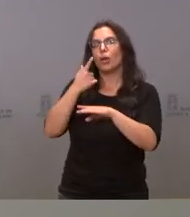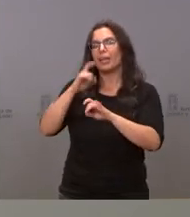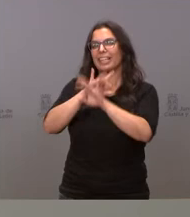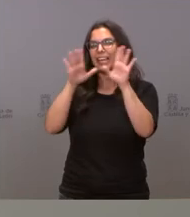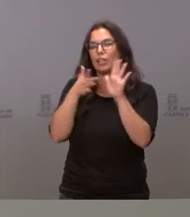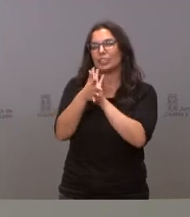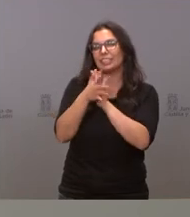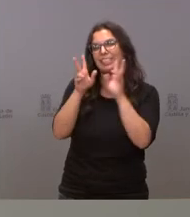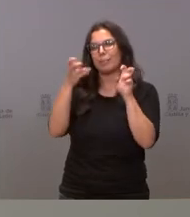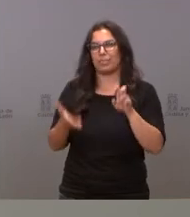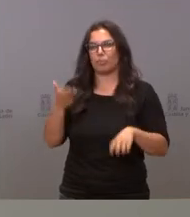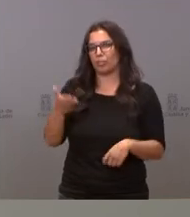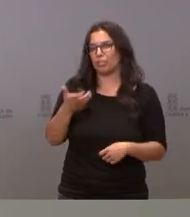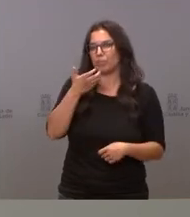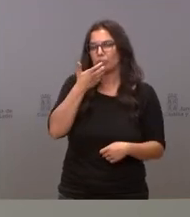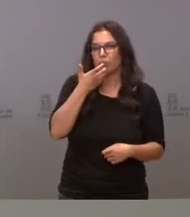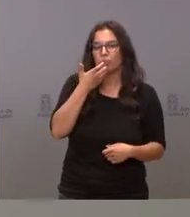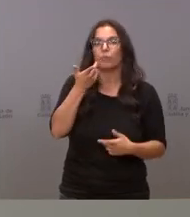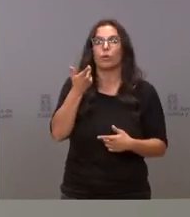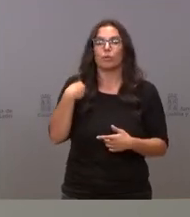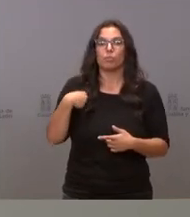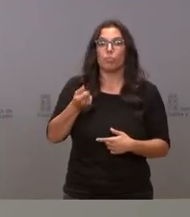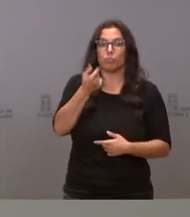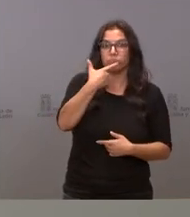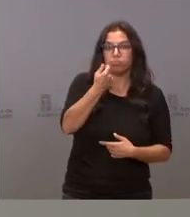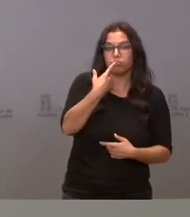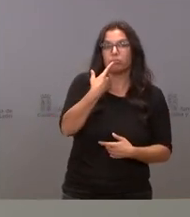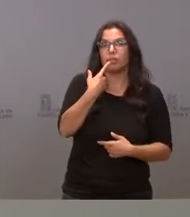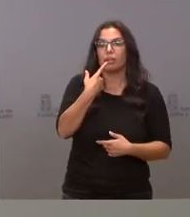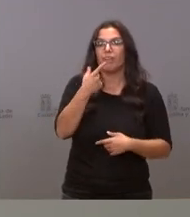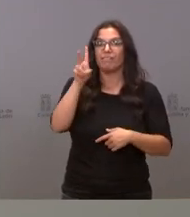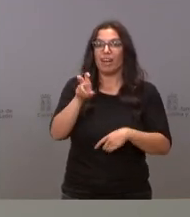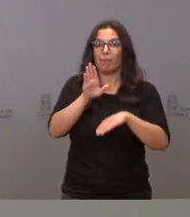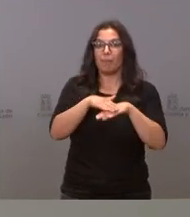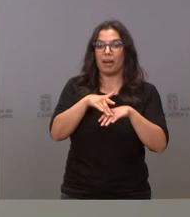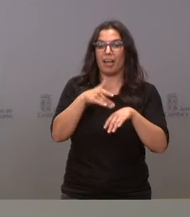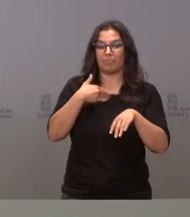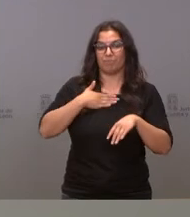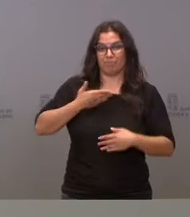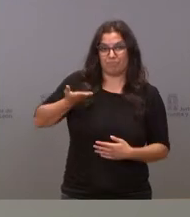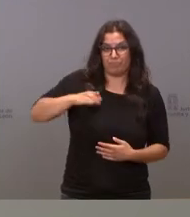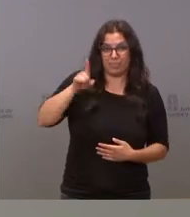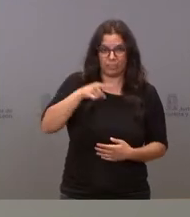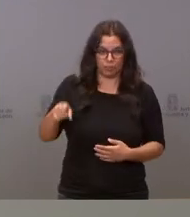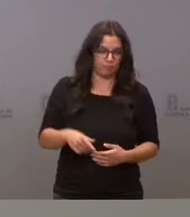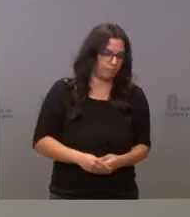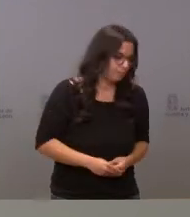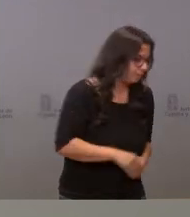aspectos que son importantes, como por ejemplo el de los fármacos que pueden prescribir y utilizarse en esta última fase.